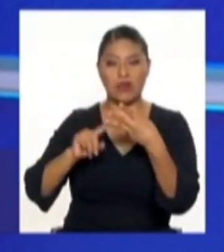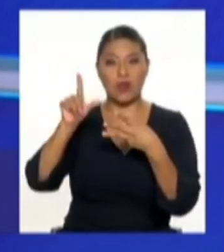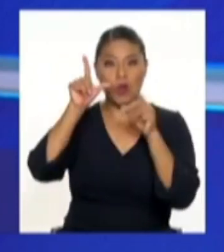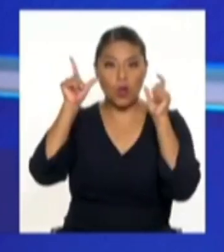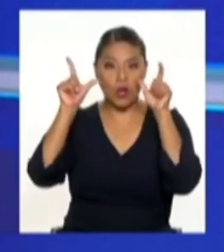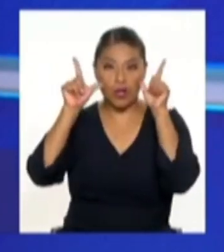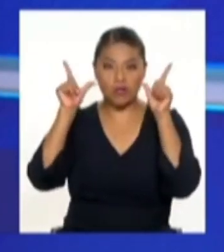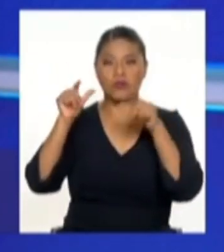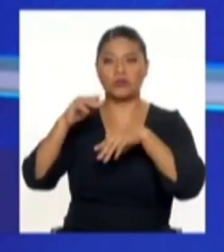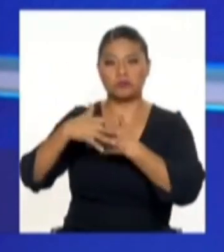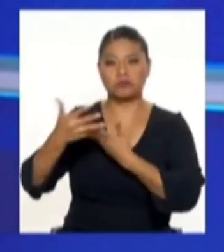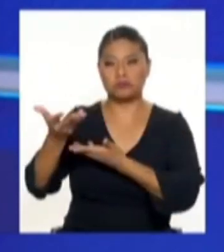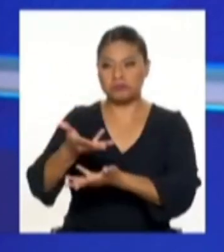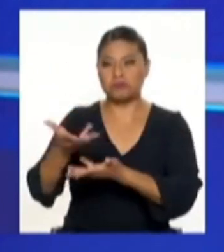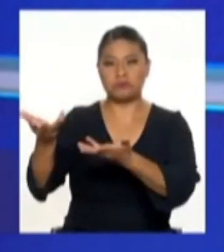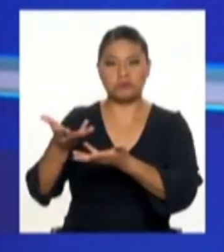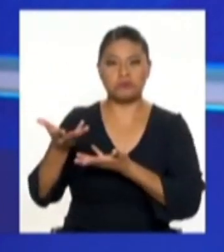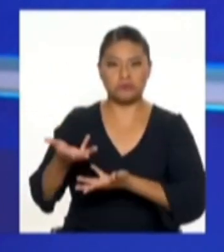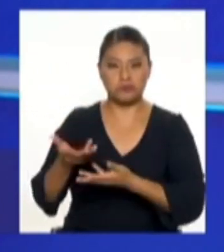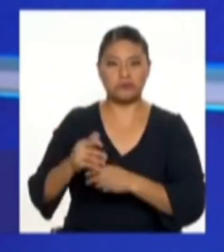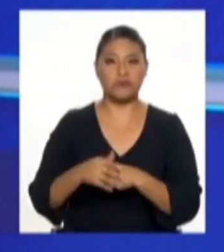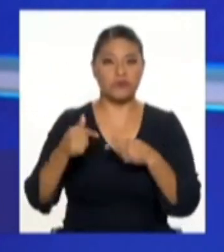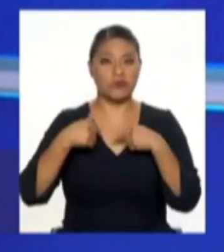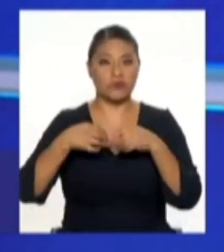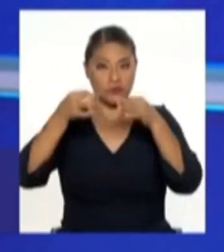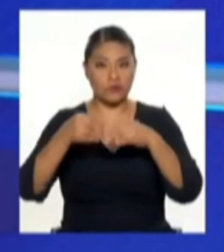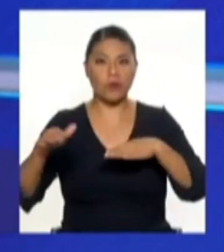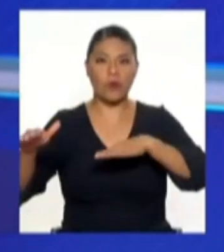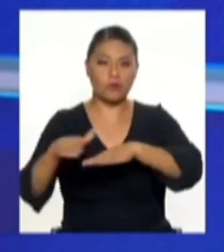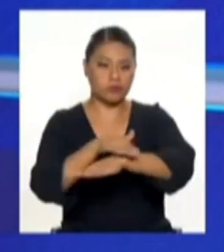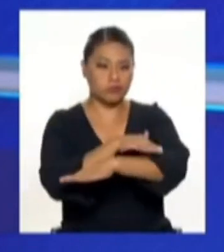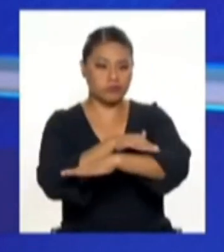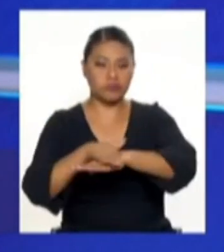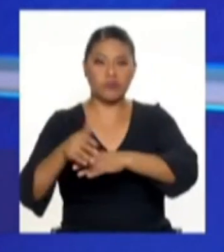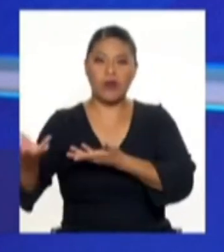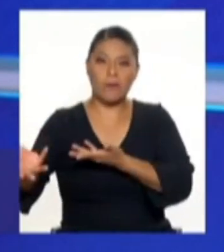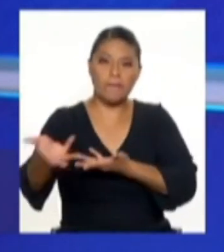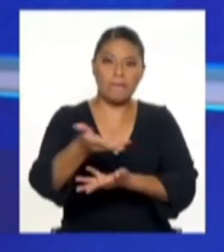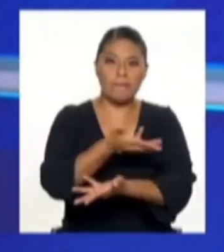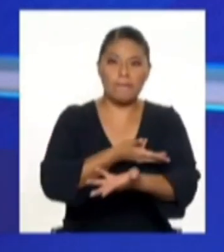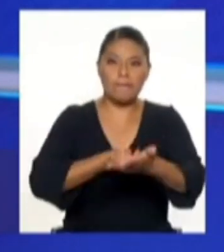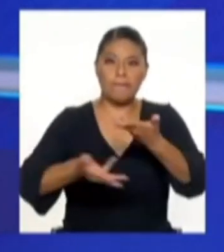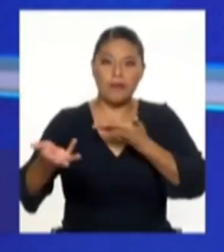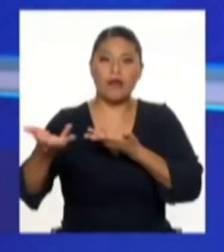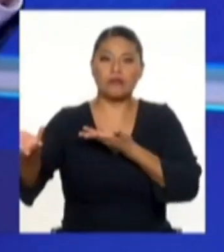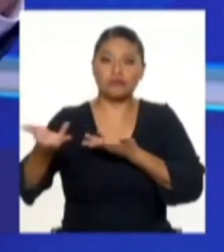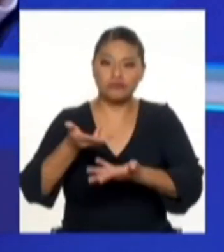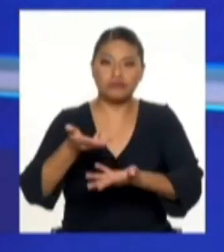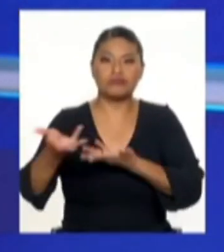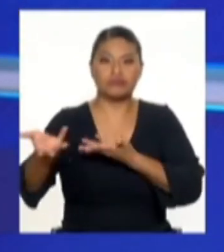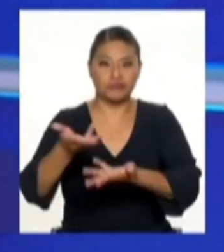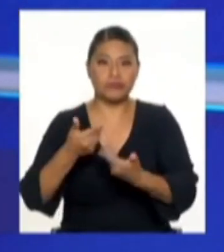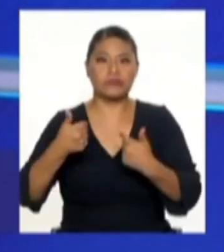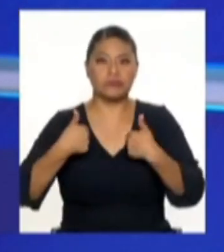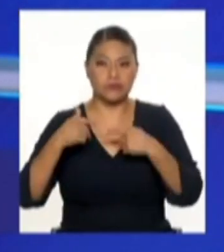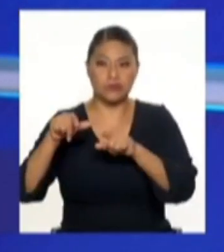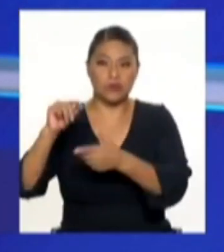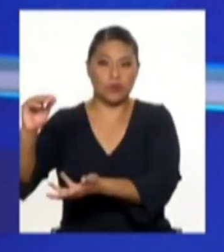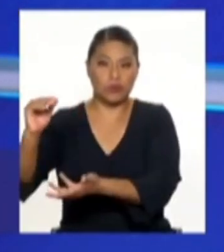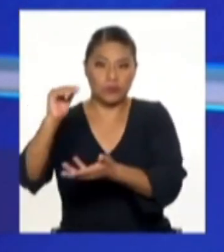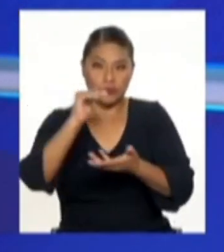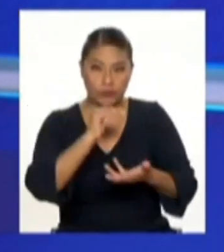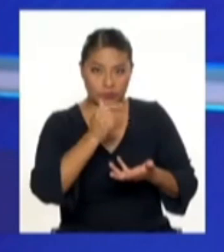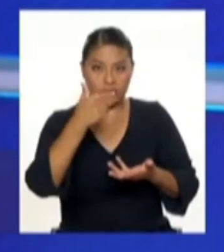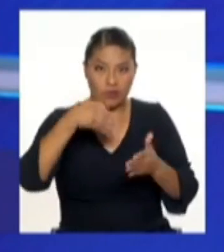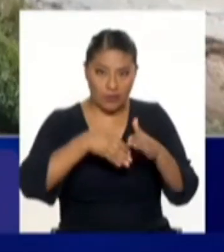estas cargas, aseguran definitivamente un corredor importante logístico que va a permitir tener carga de